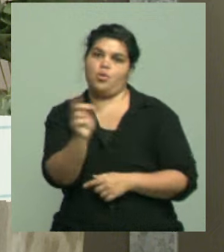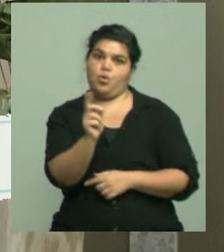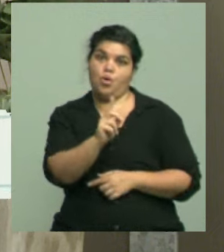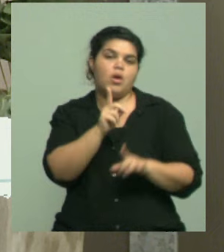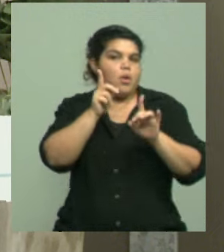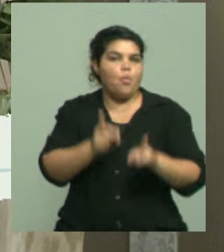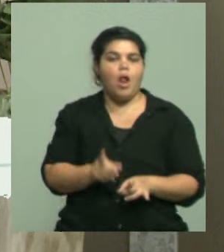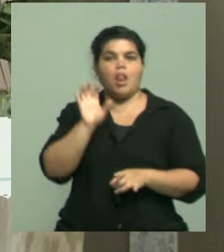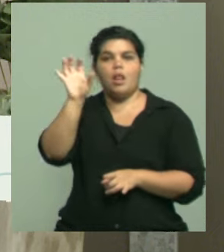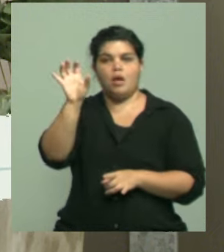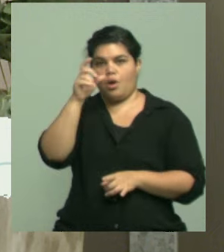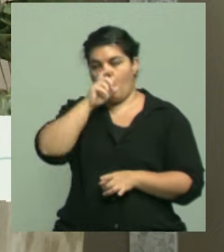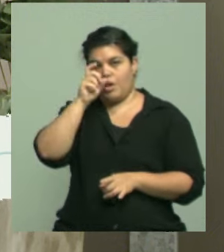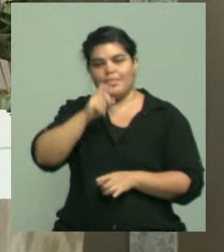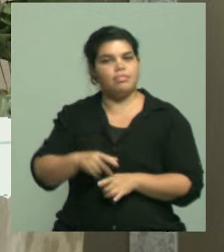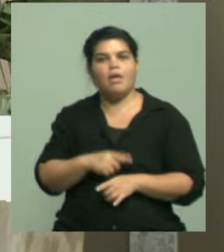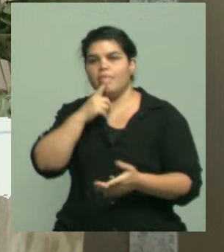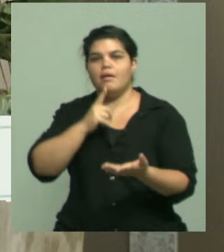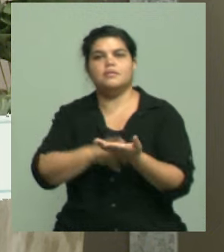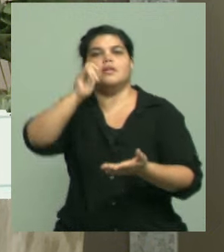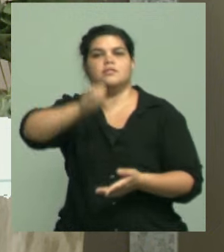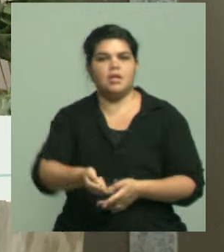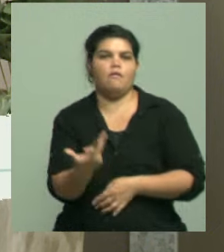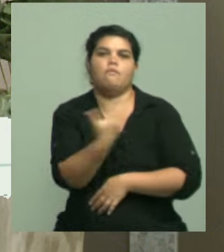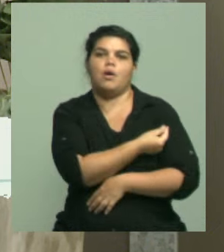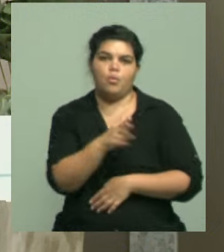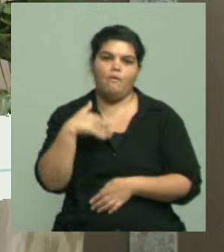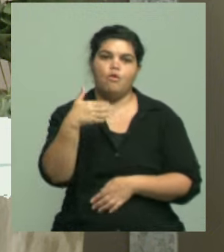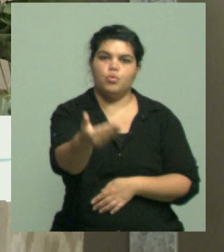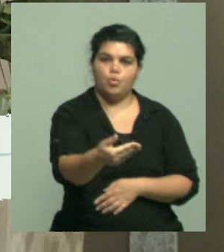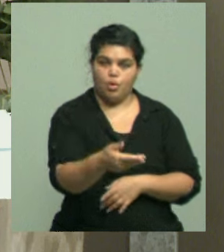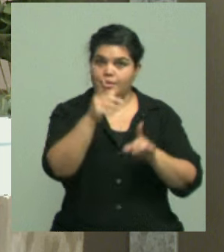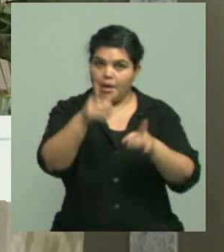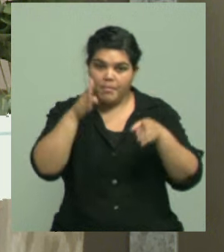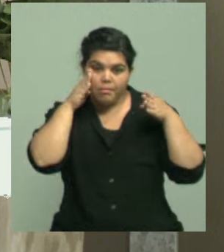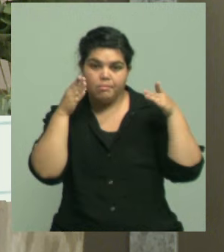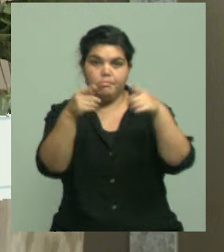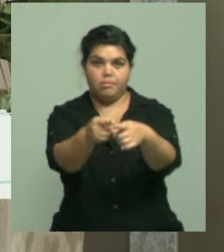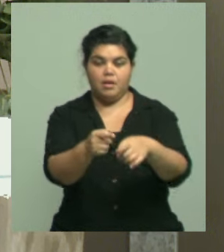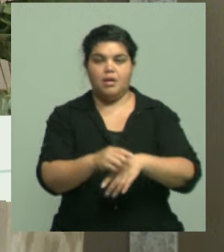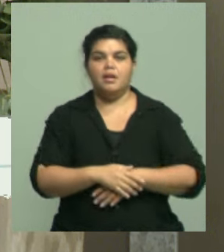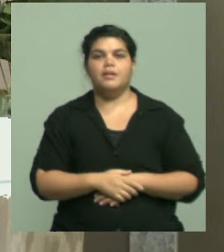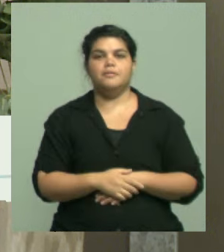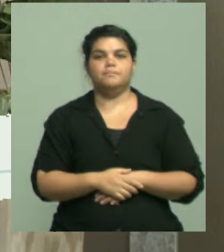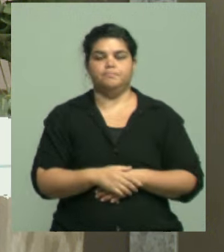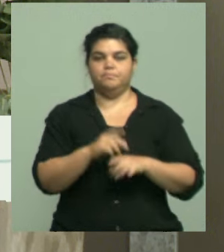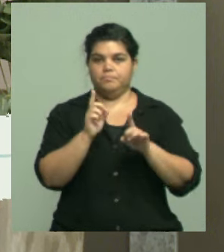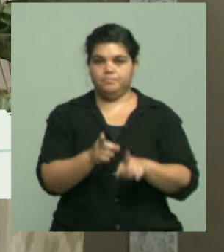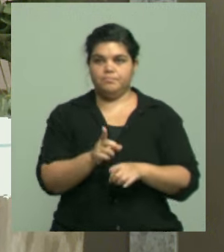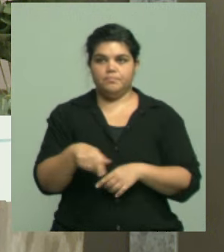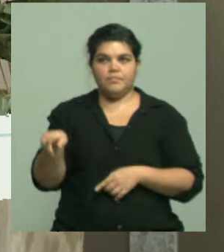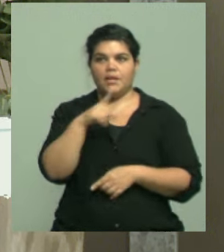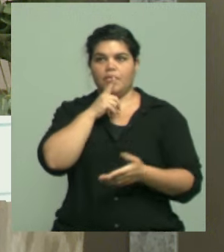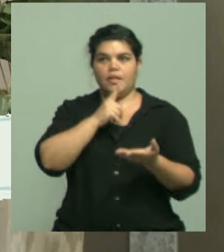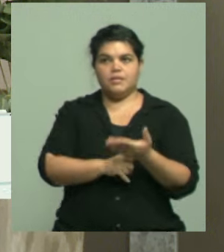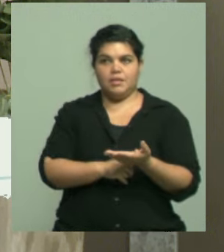es necesario vacunar, pensando también para lo que vendrá en el futuro. Por ejemplo, también con esa iniciativa de, en el caso de